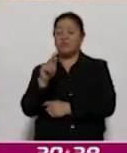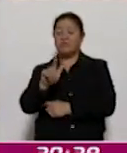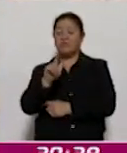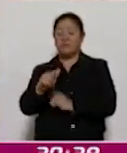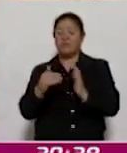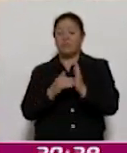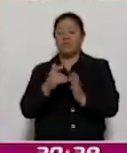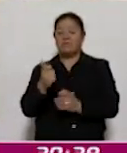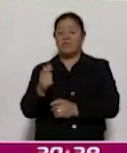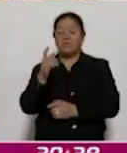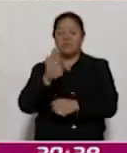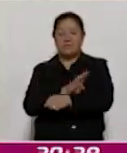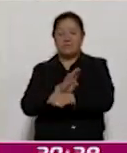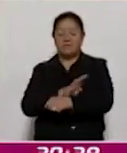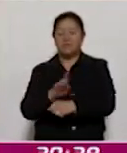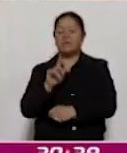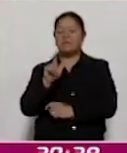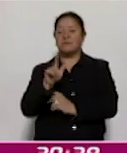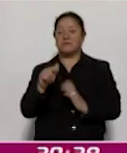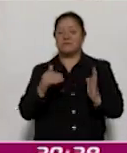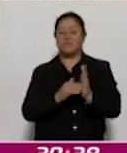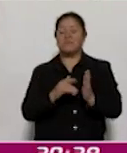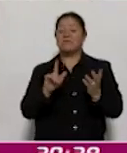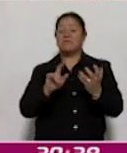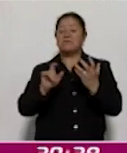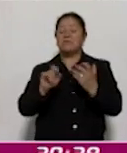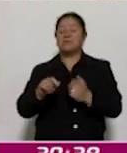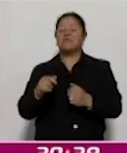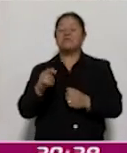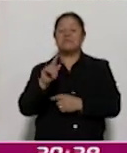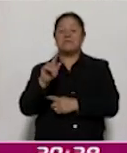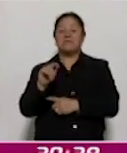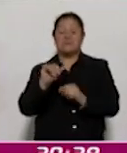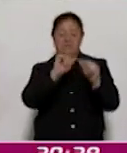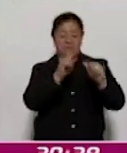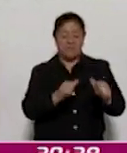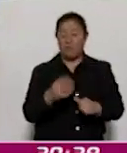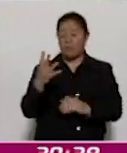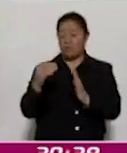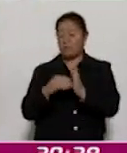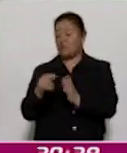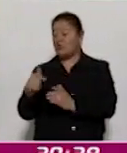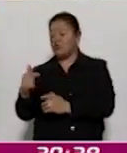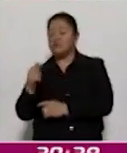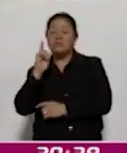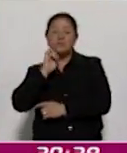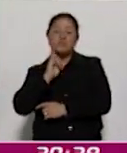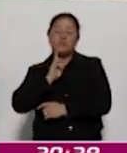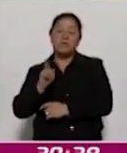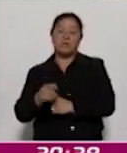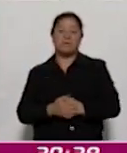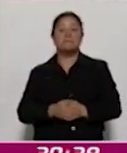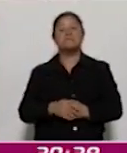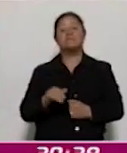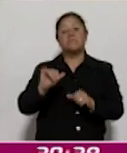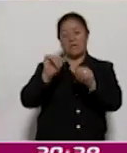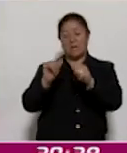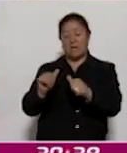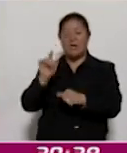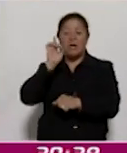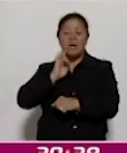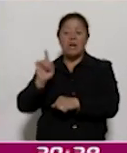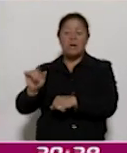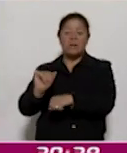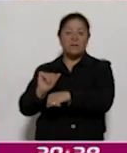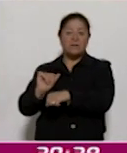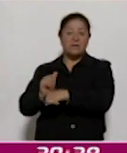directamente a 7.760 artesanos, de los cuales 4.012 fueron mujeres. En su oportunidad, la artesana Fátima Ibarra